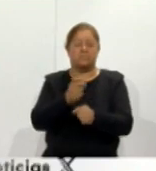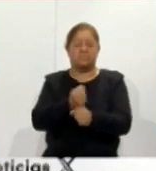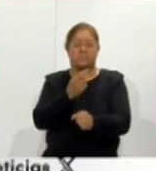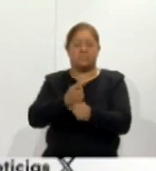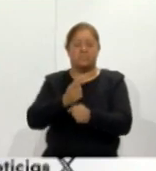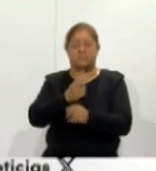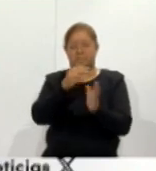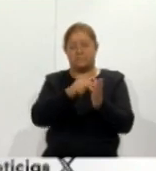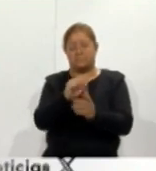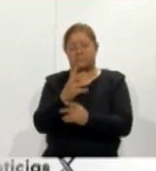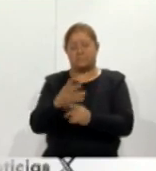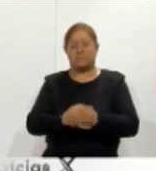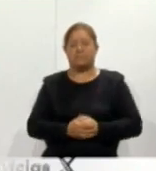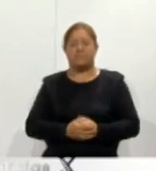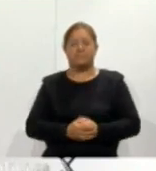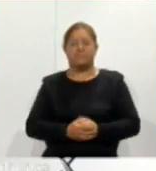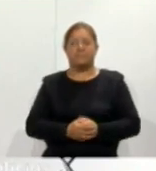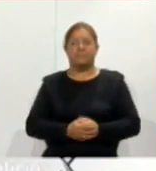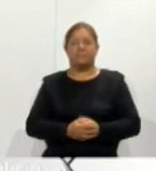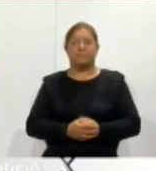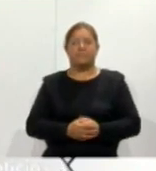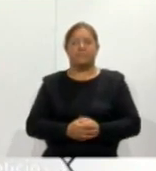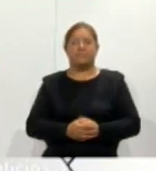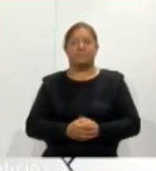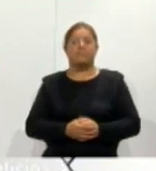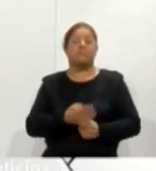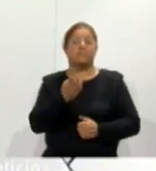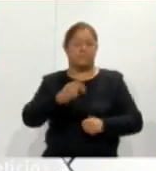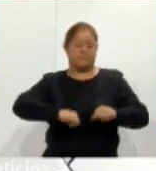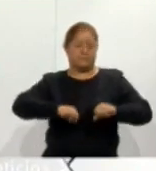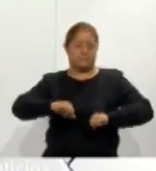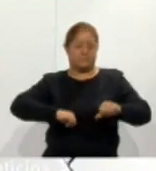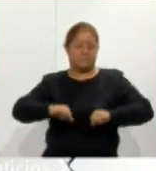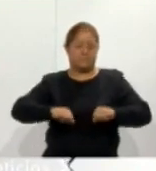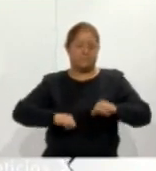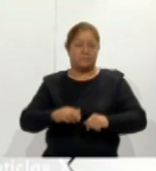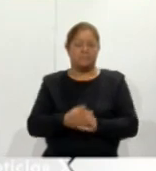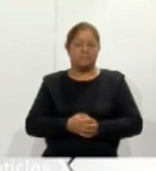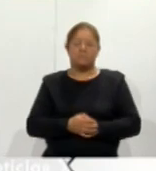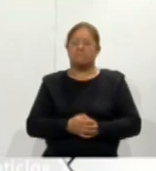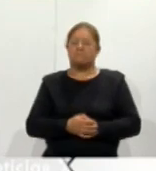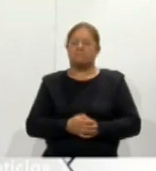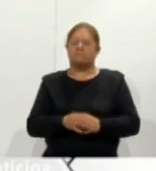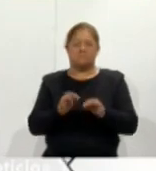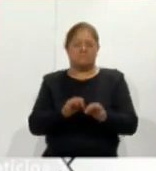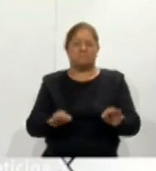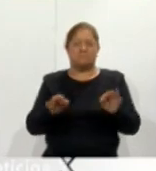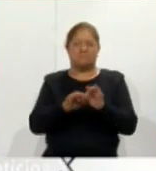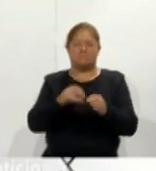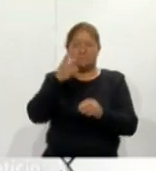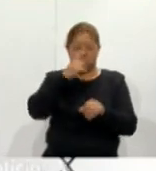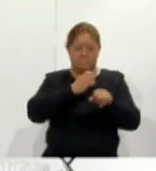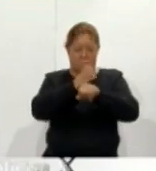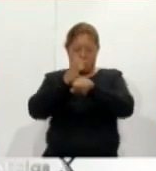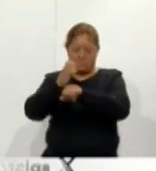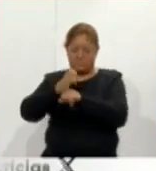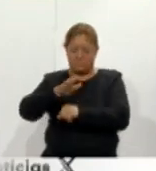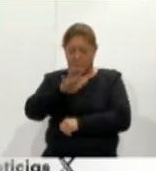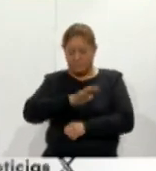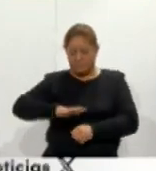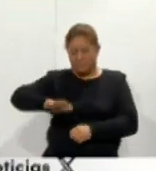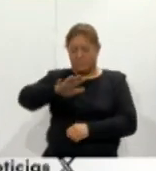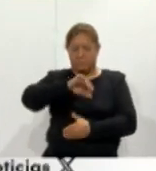2024 será uno de los eventos más significativos para todos los estados que conformamos la región